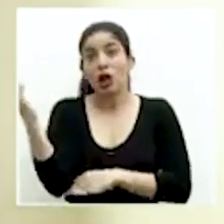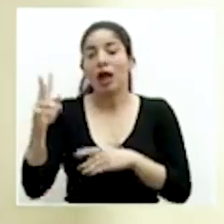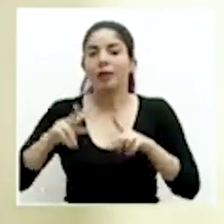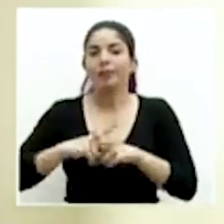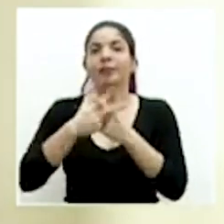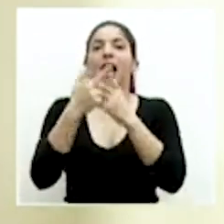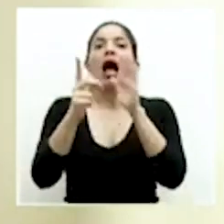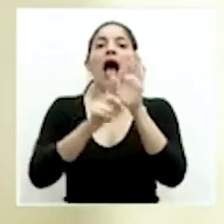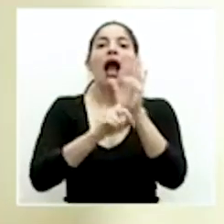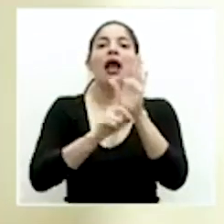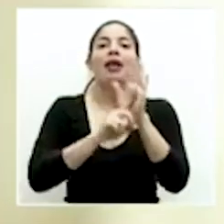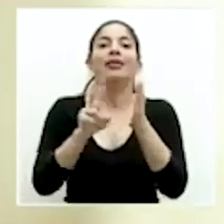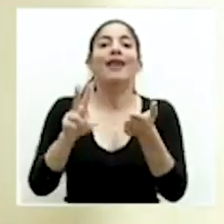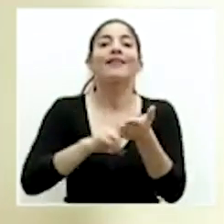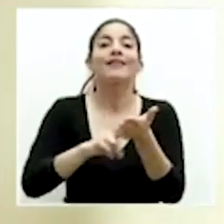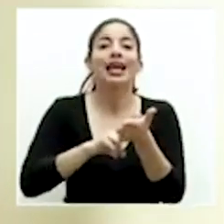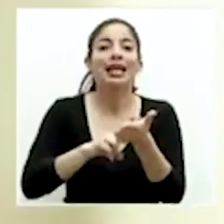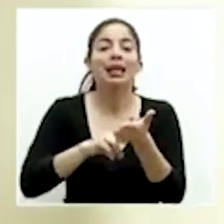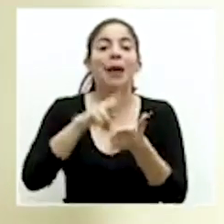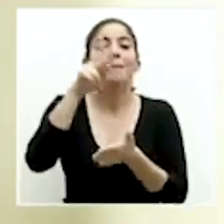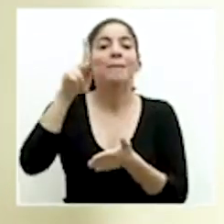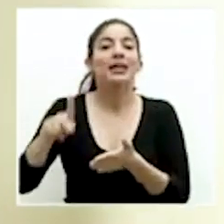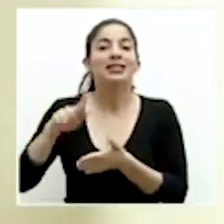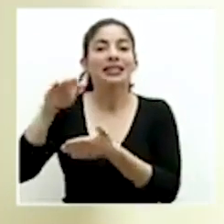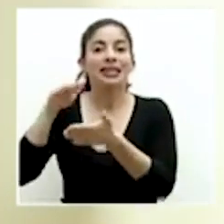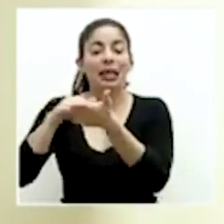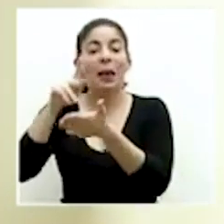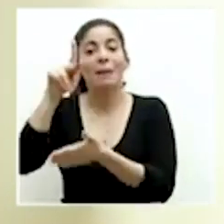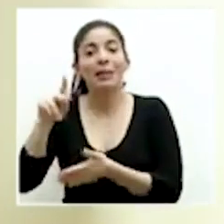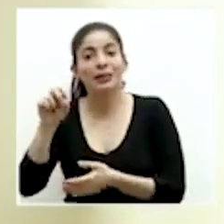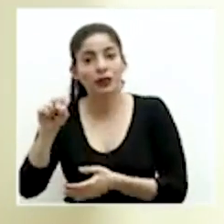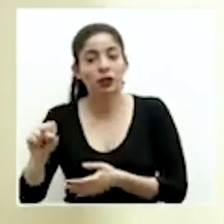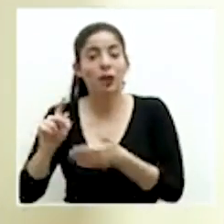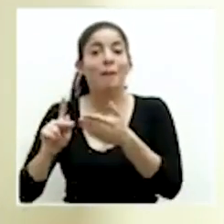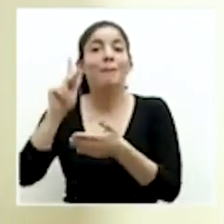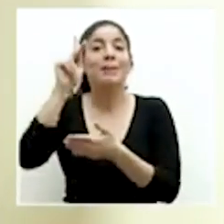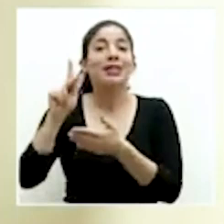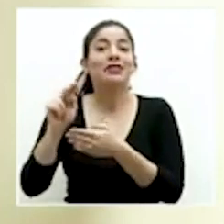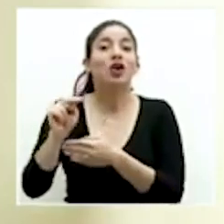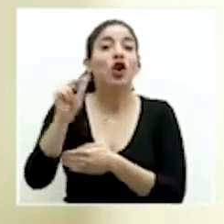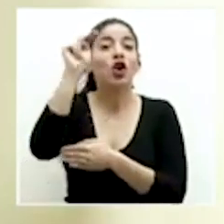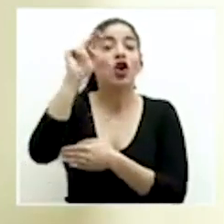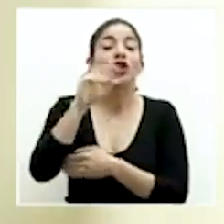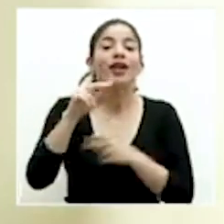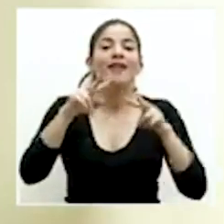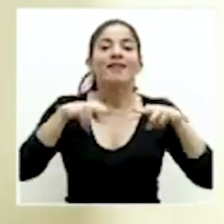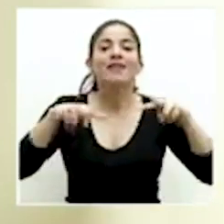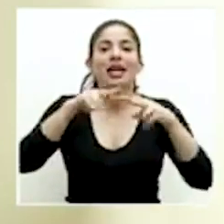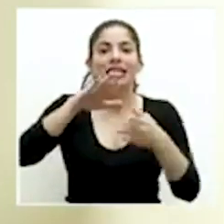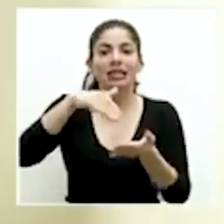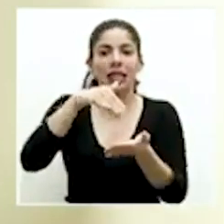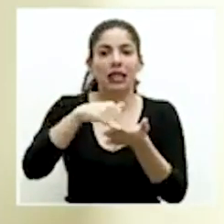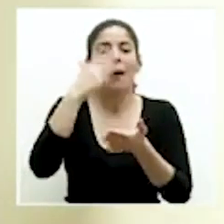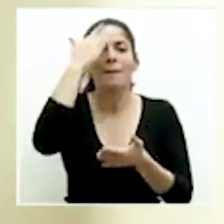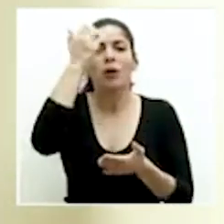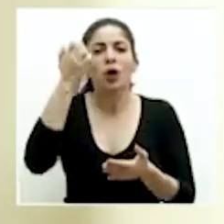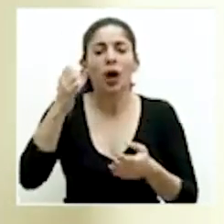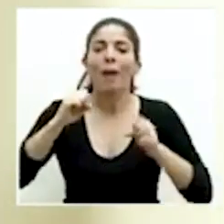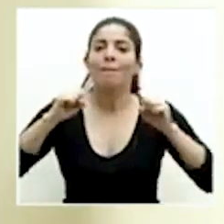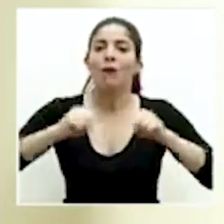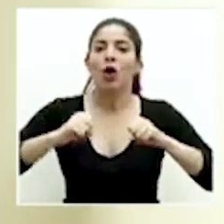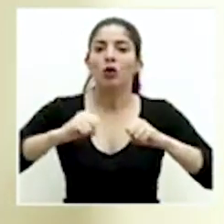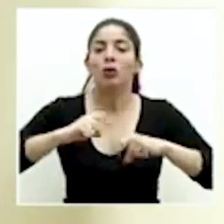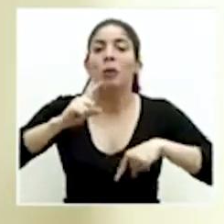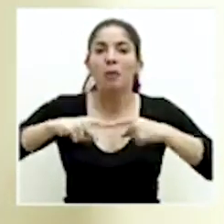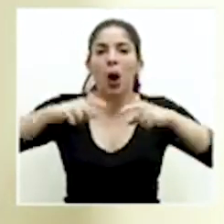alerta verde para Pacífico Central, Pacífico Sur, Pacífico Norte y el Valle Central, ante la probabilidad de un